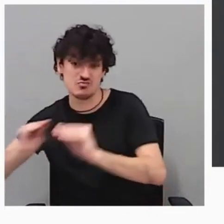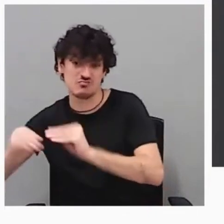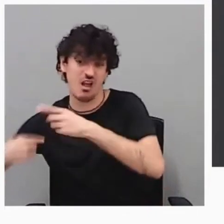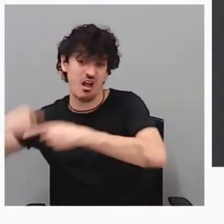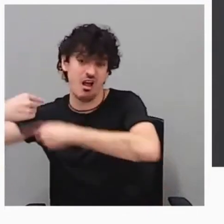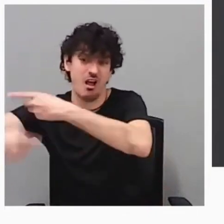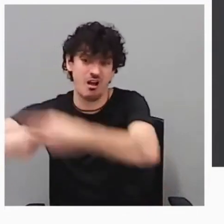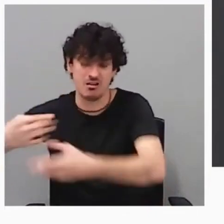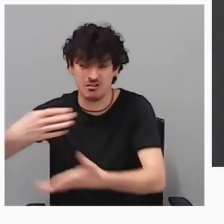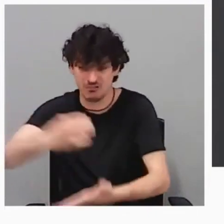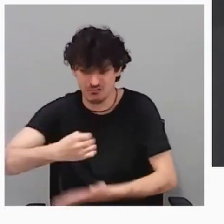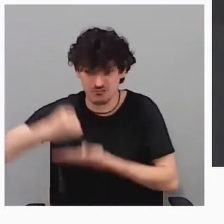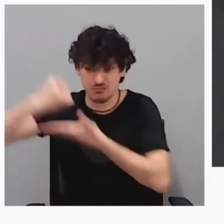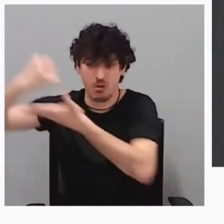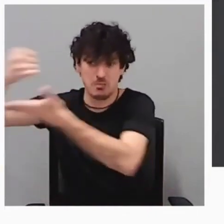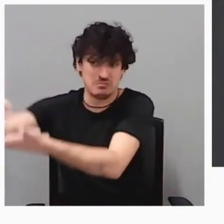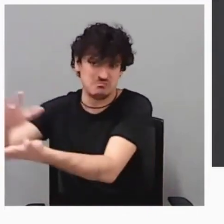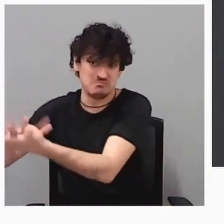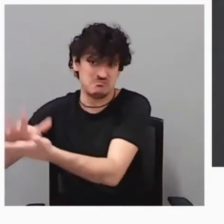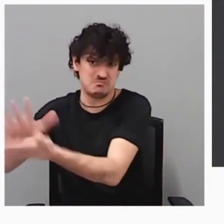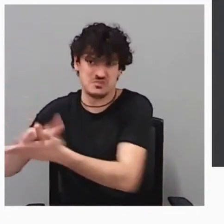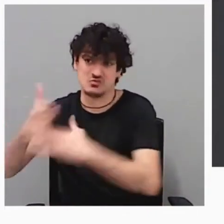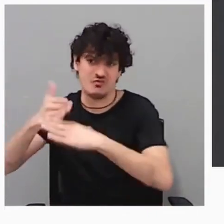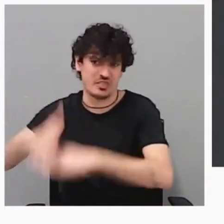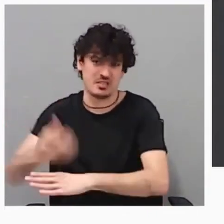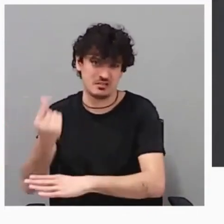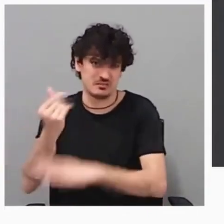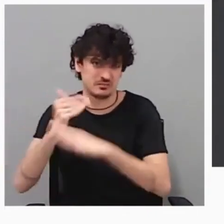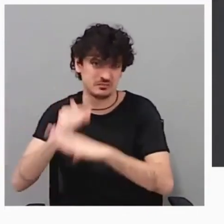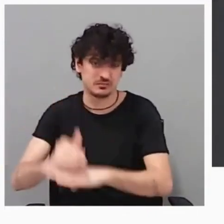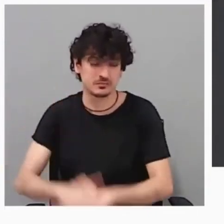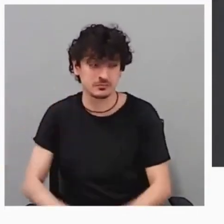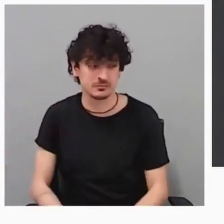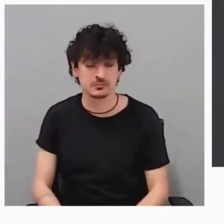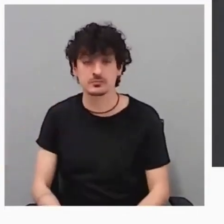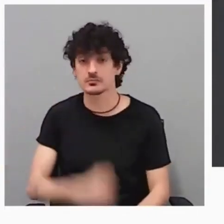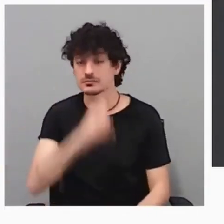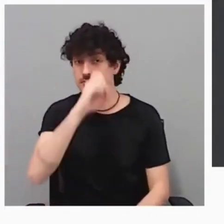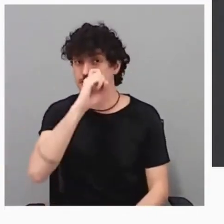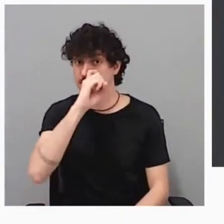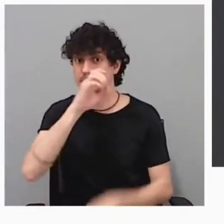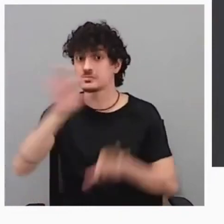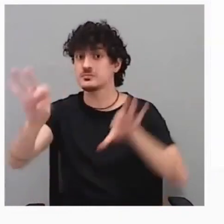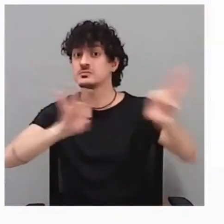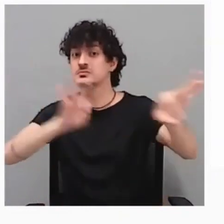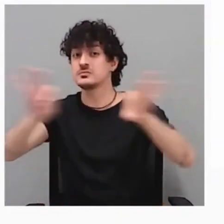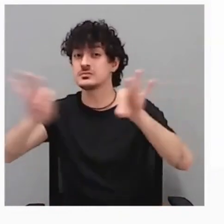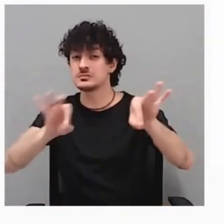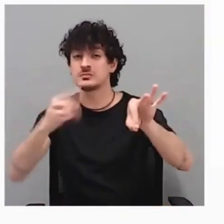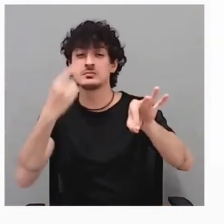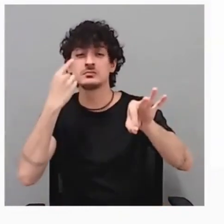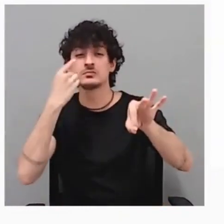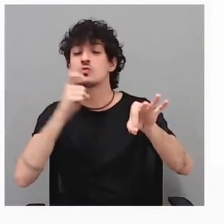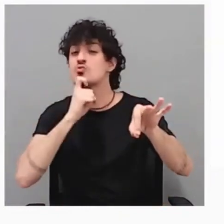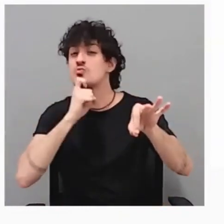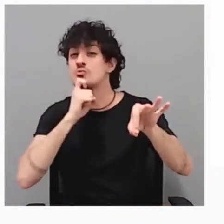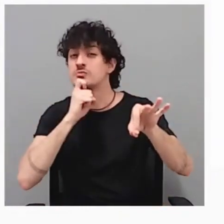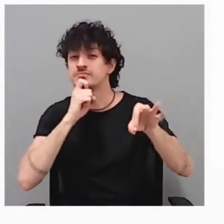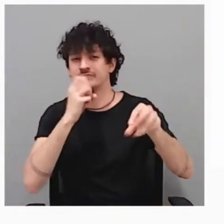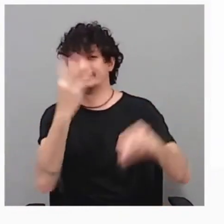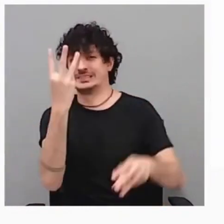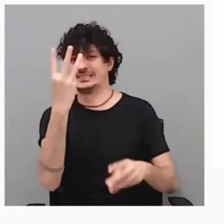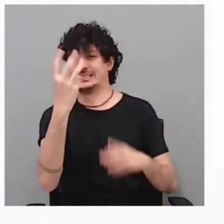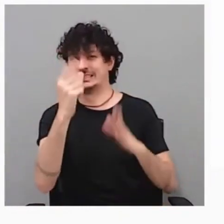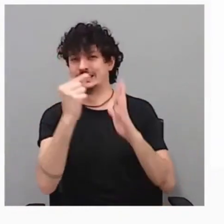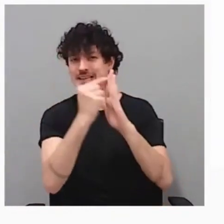él, ¿en qué se fija para apostar, para tomar esas decisiones? Él dice que se fija en tres criterios. El segundo criterio